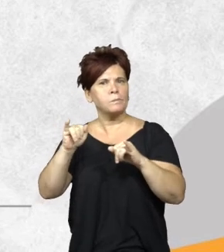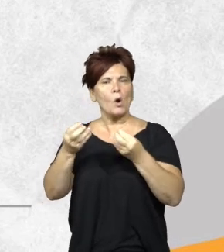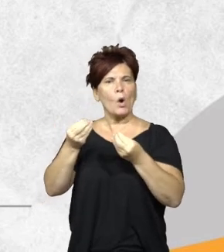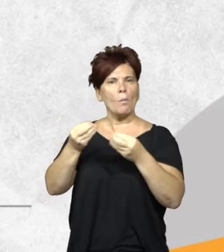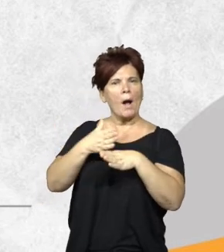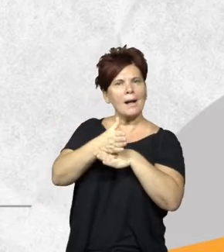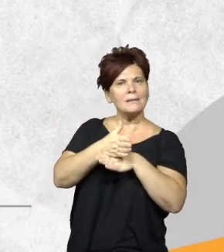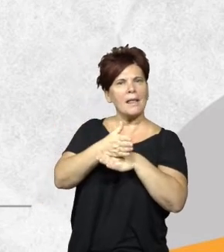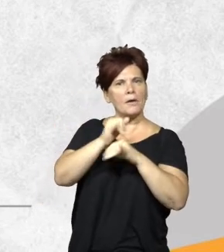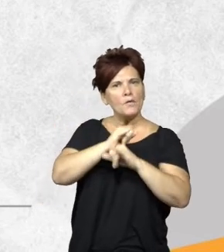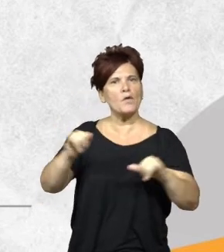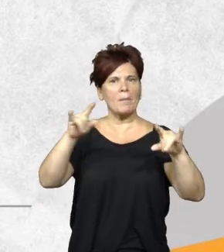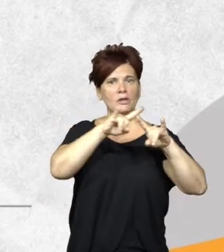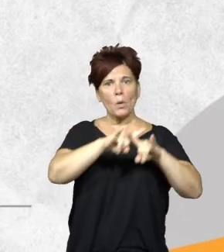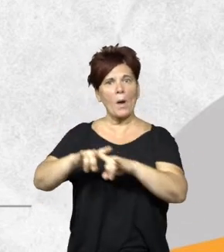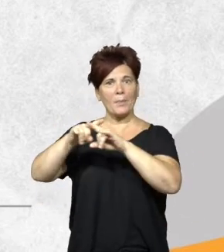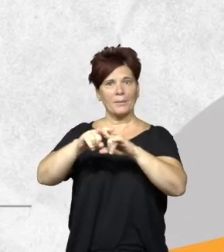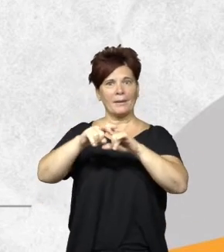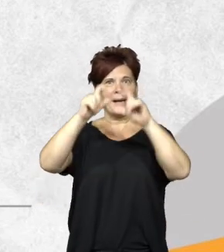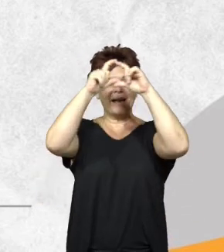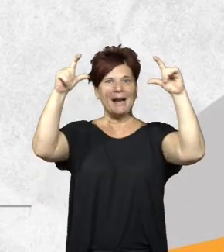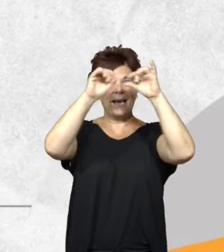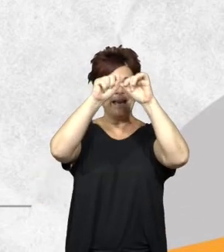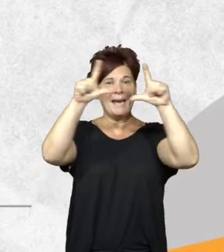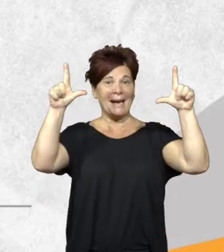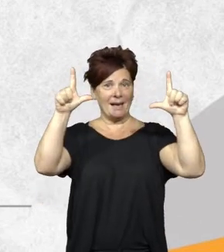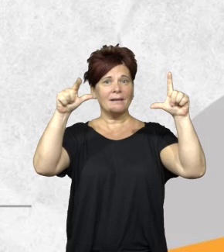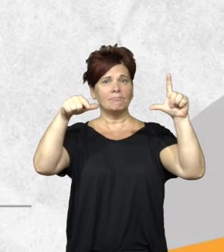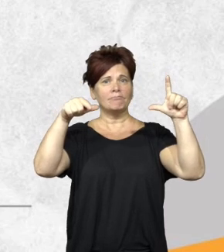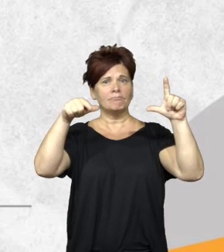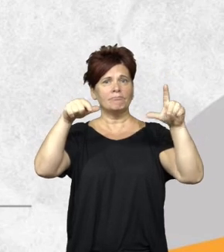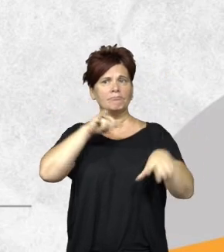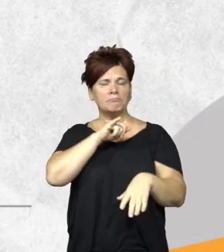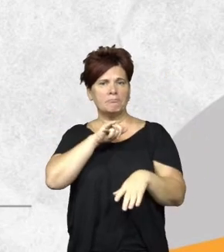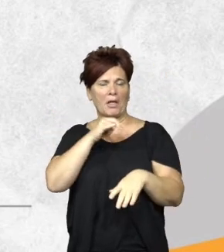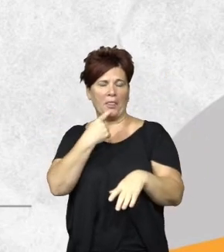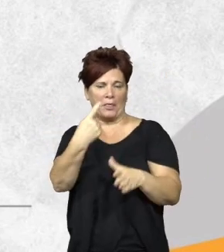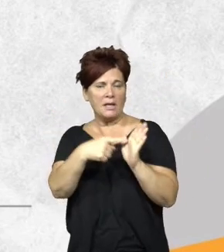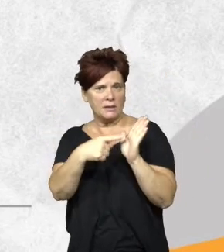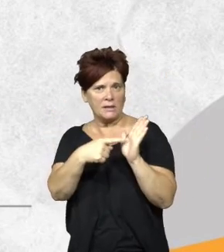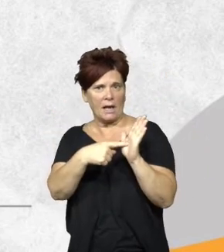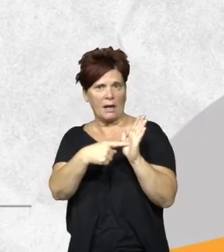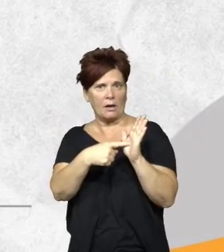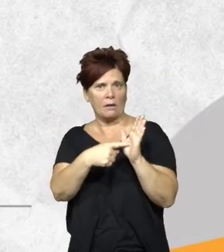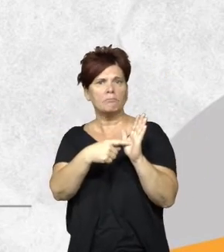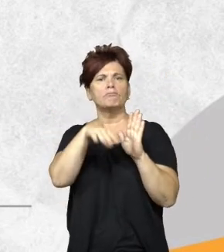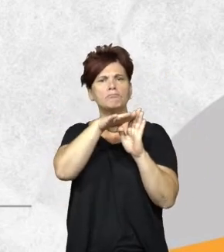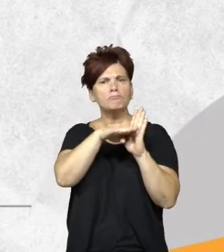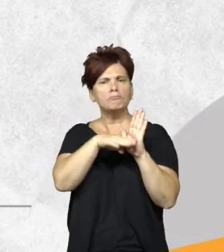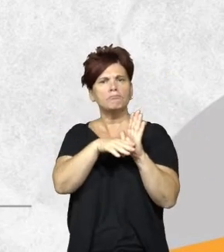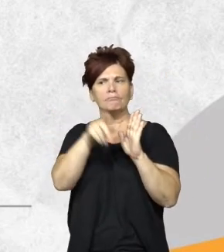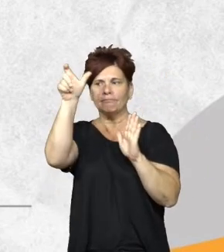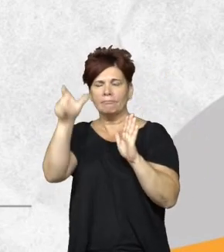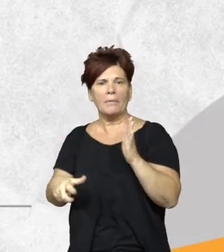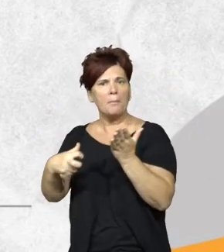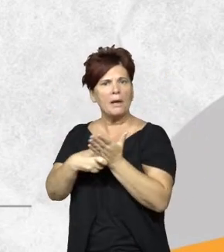a la información el link se le comunica en la notificación a los datos para que el presunto infractor